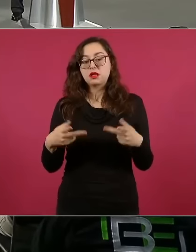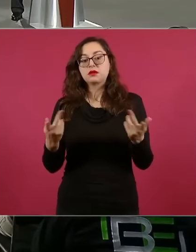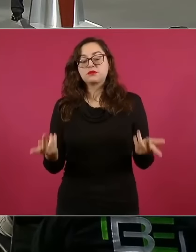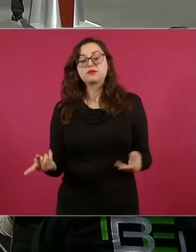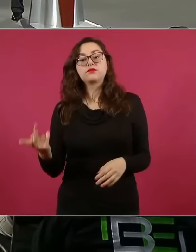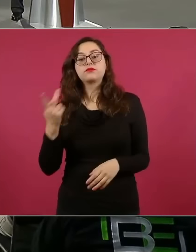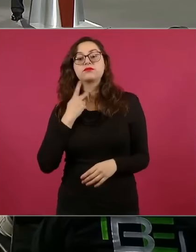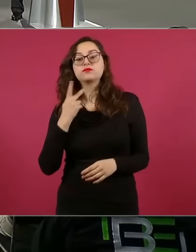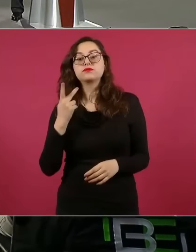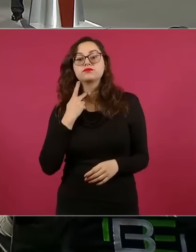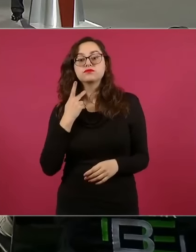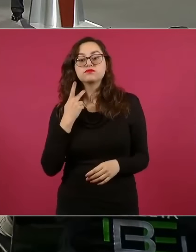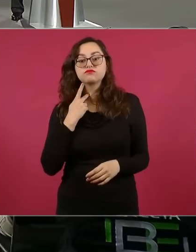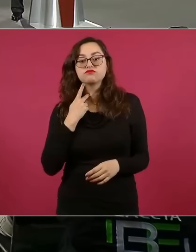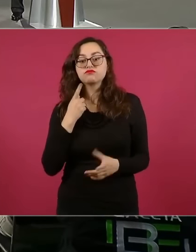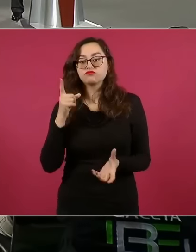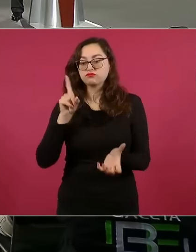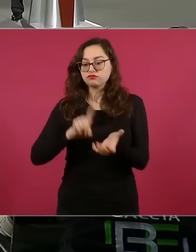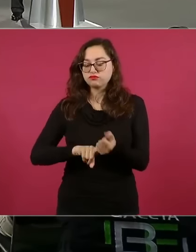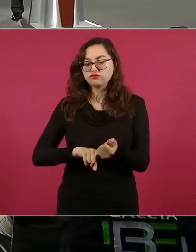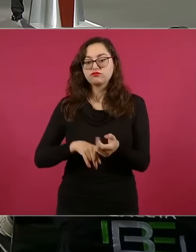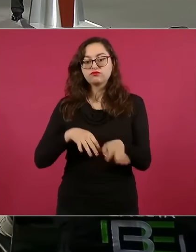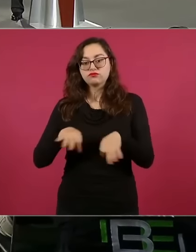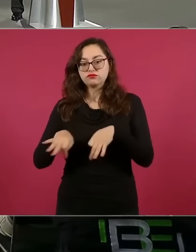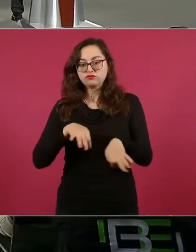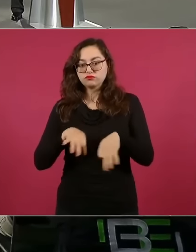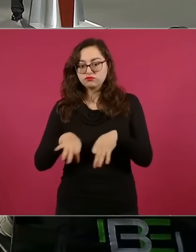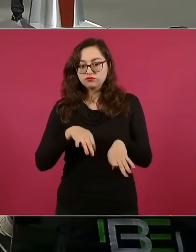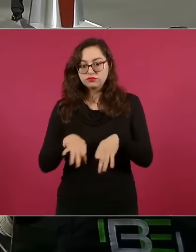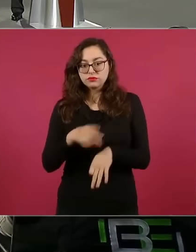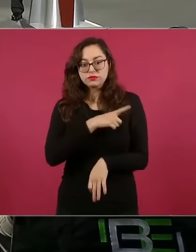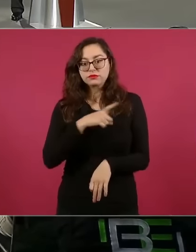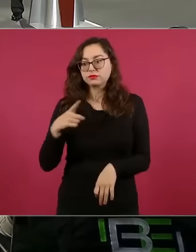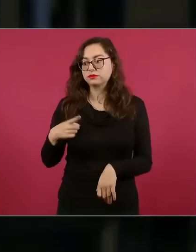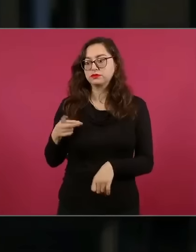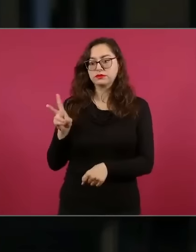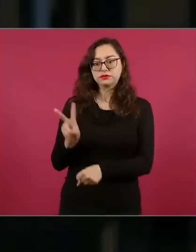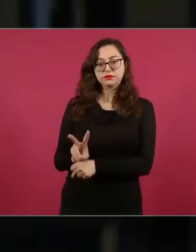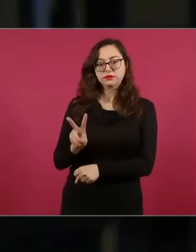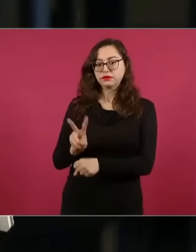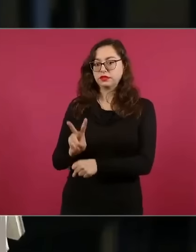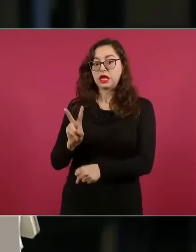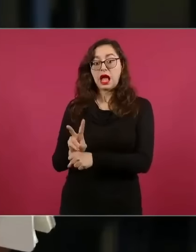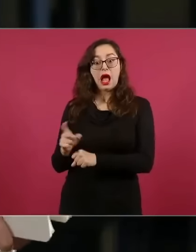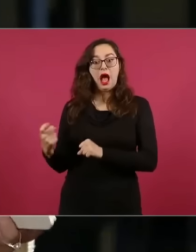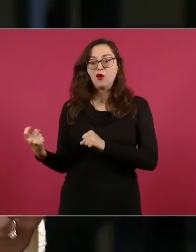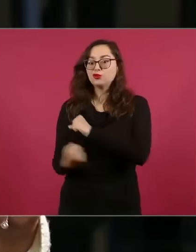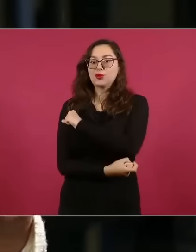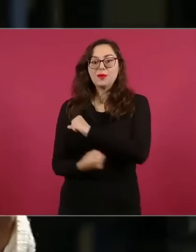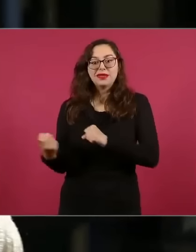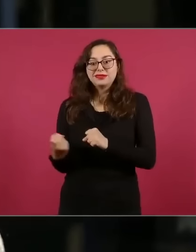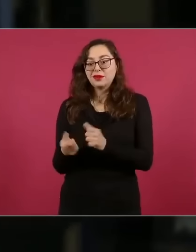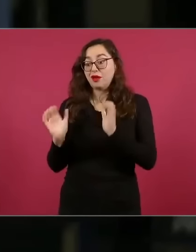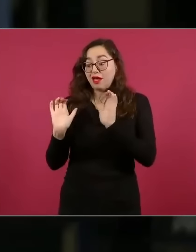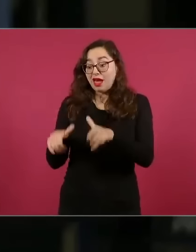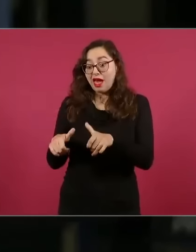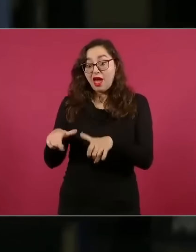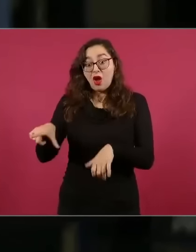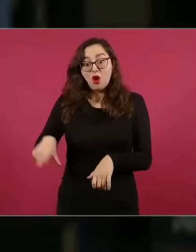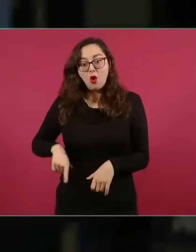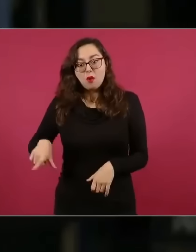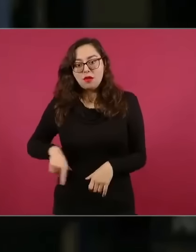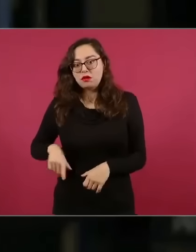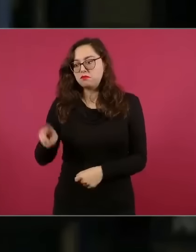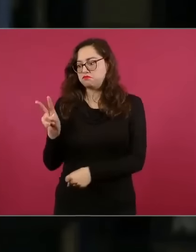se les da un seguimiento permanente porque es incluso automático, es algo de rutina que se hace en